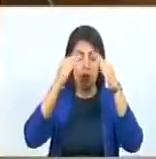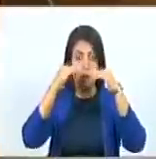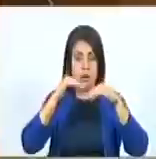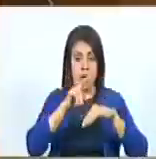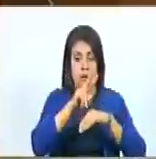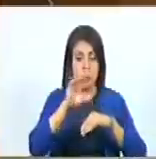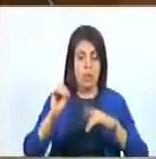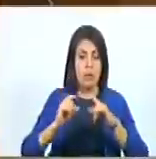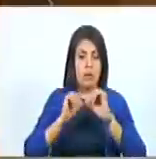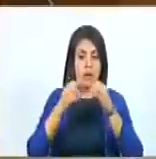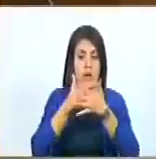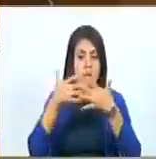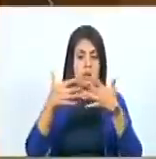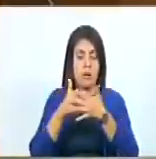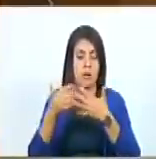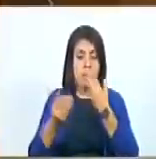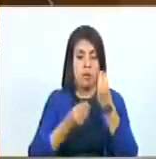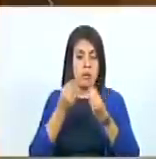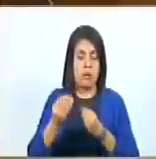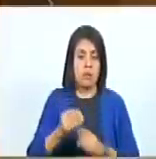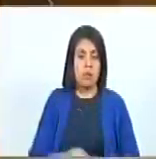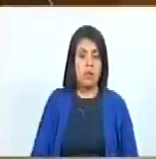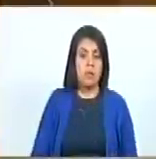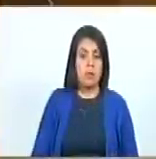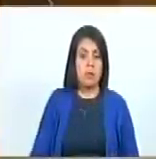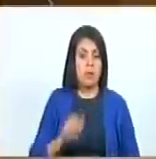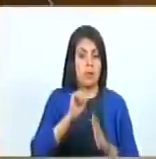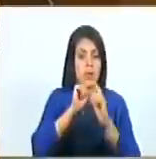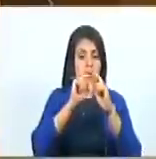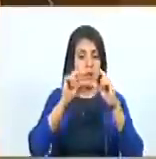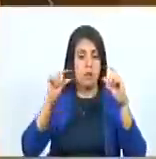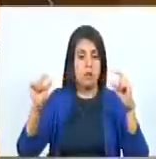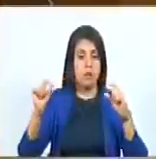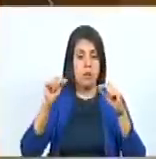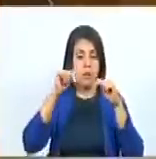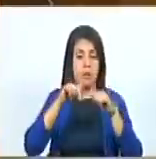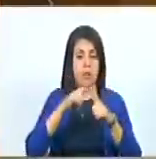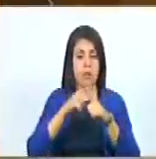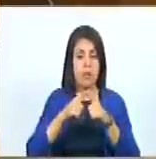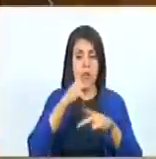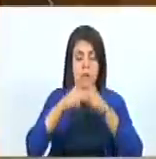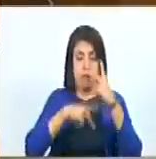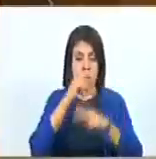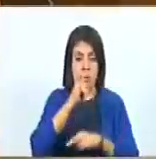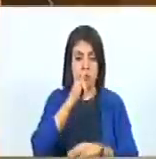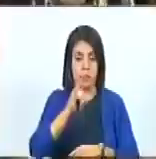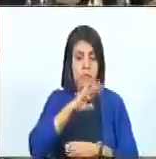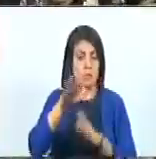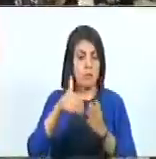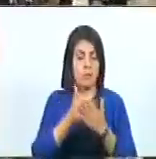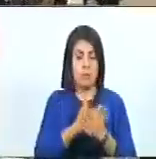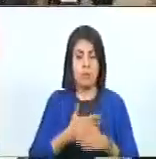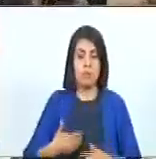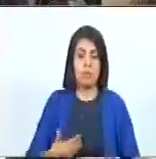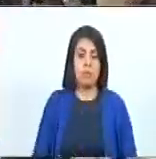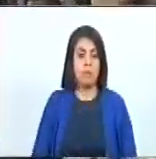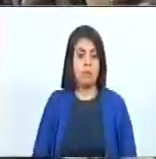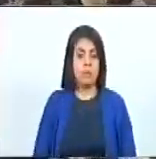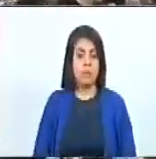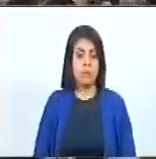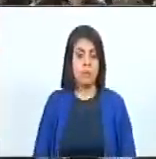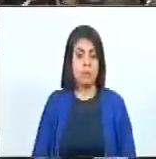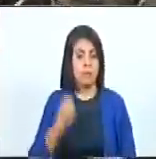artículo 20, quedando redactado de la siguiente manera. Epígrafe, política de formación. Esto, señor presidente. En consideración, el